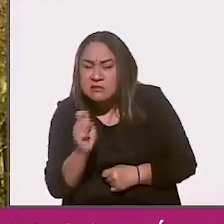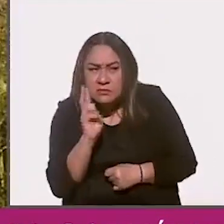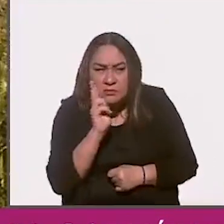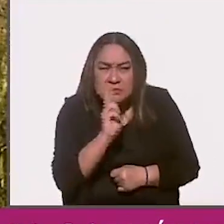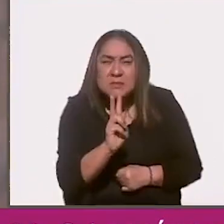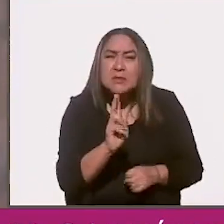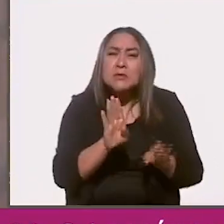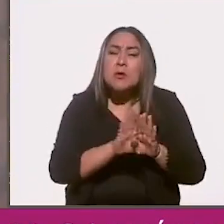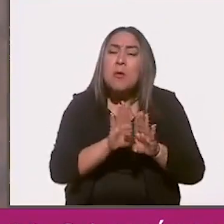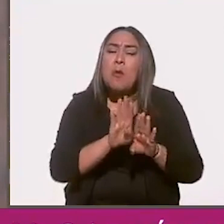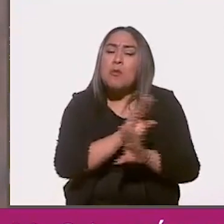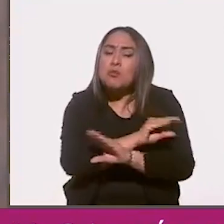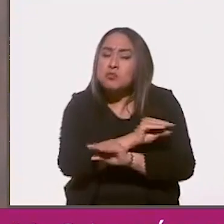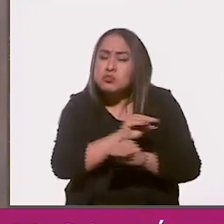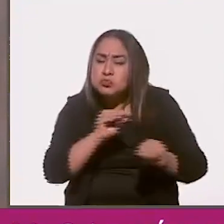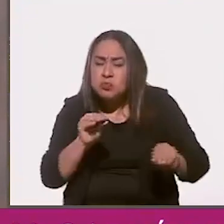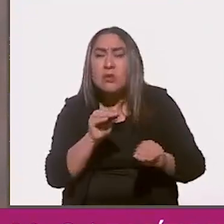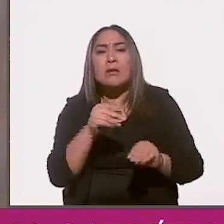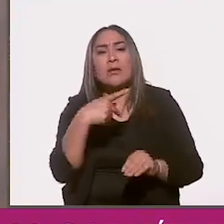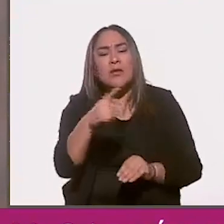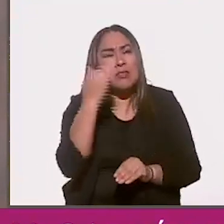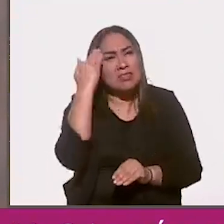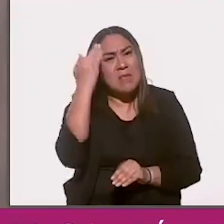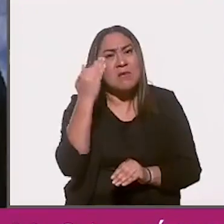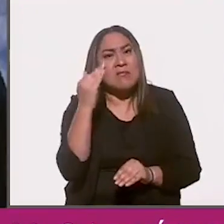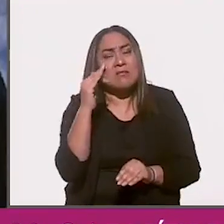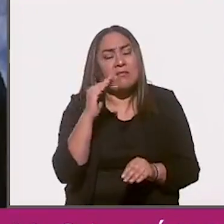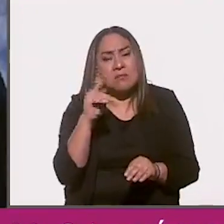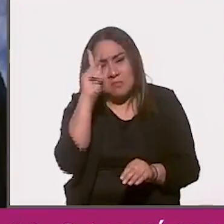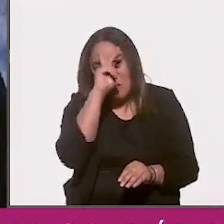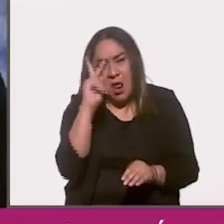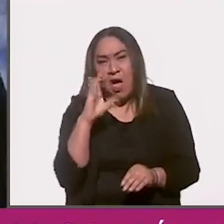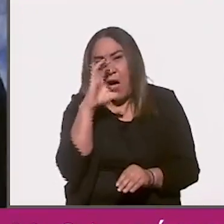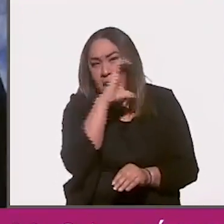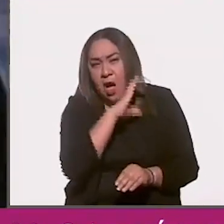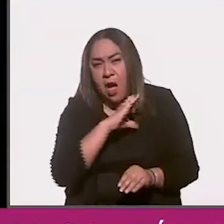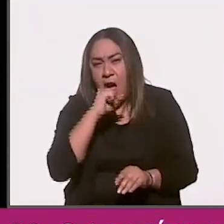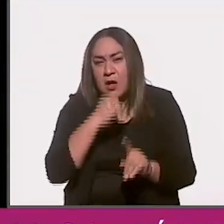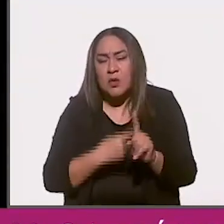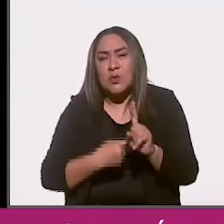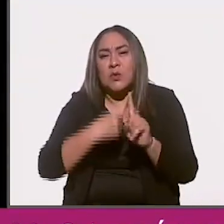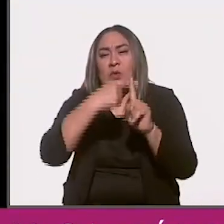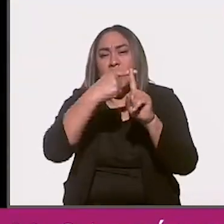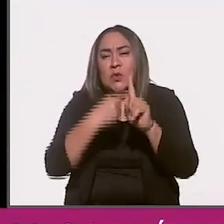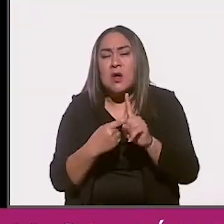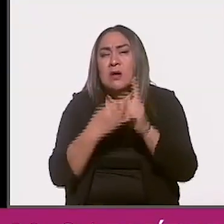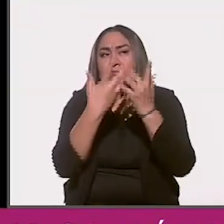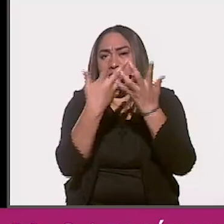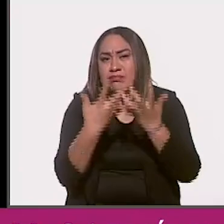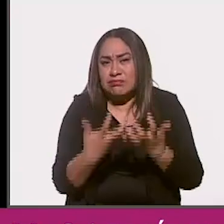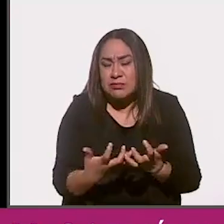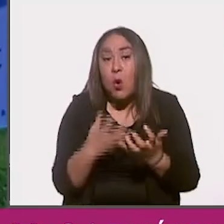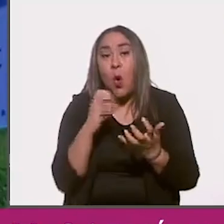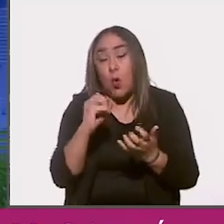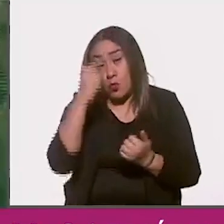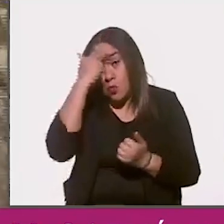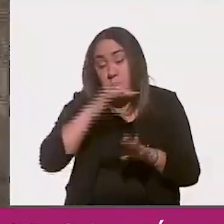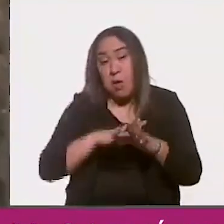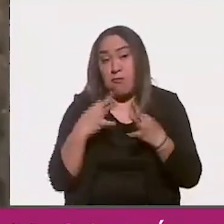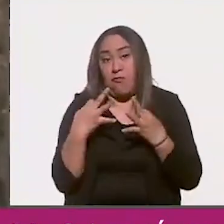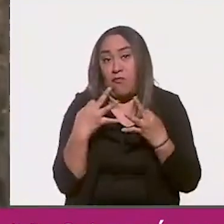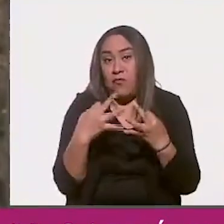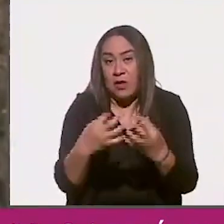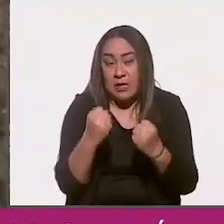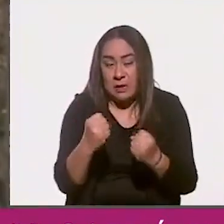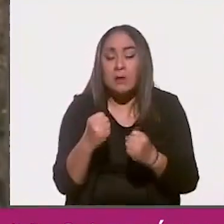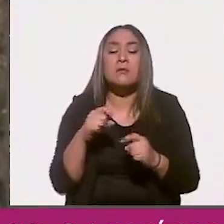parece inhóspita por sus eventos climáticos extremos, de sequía y tolvaneras a fríos extremos por las noches. Estamos